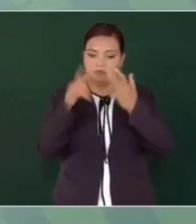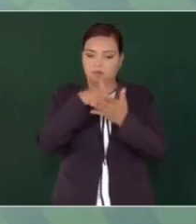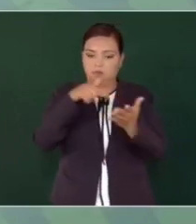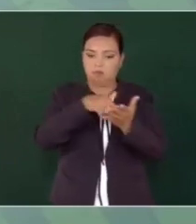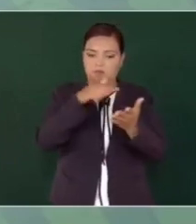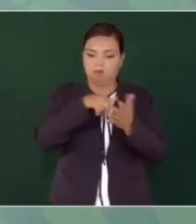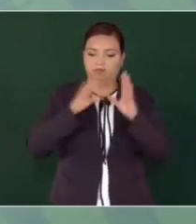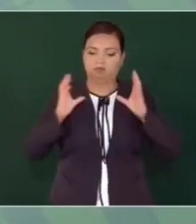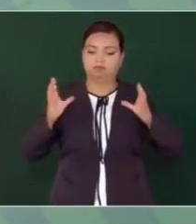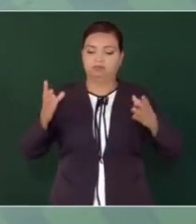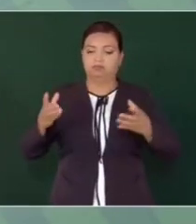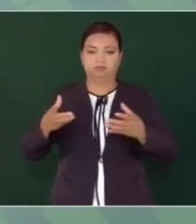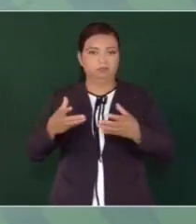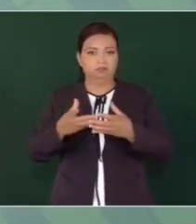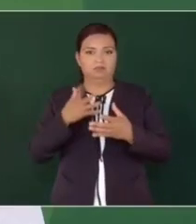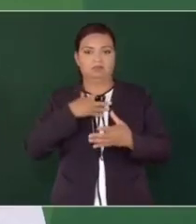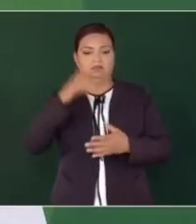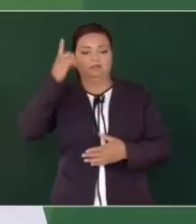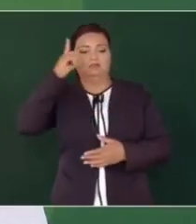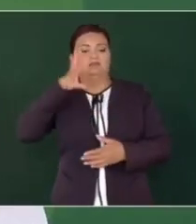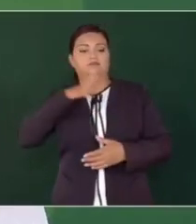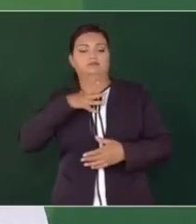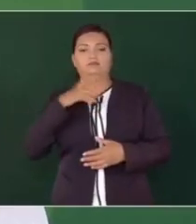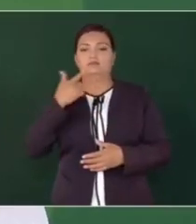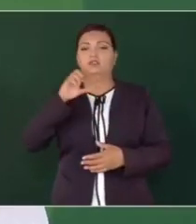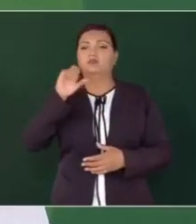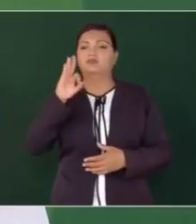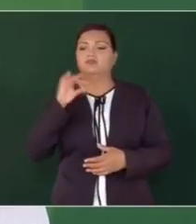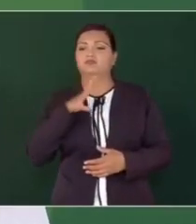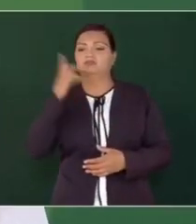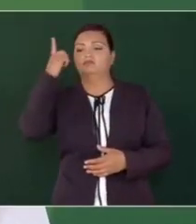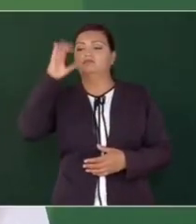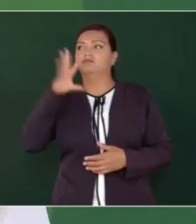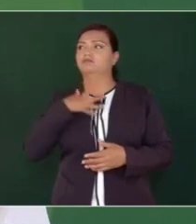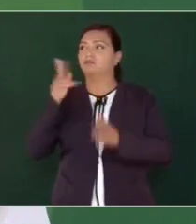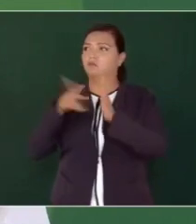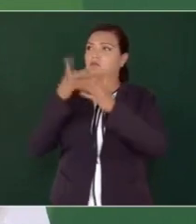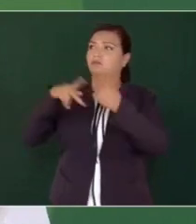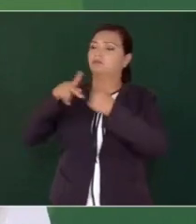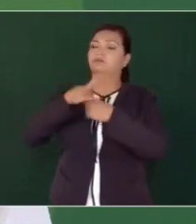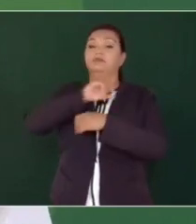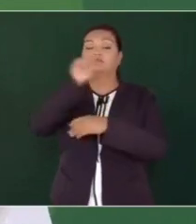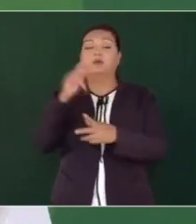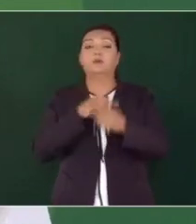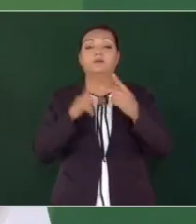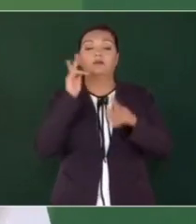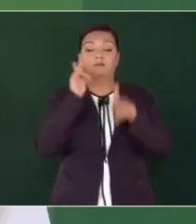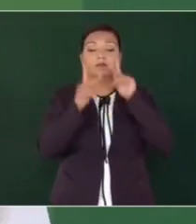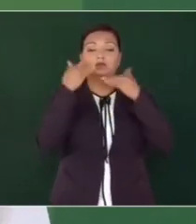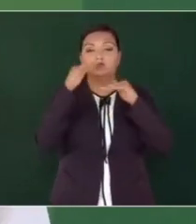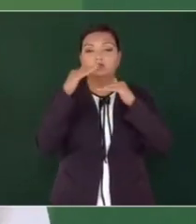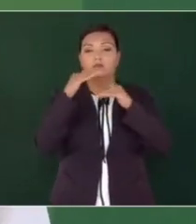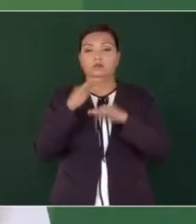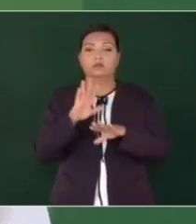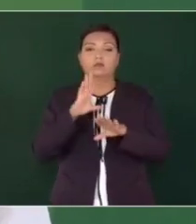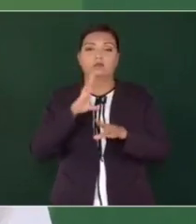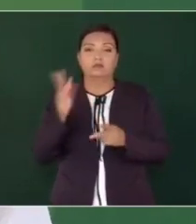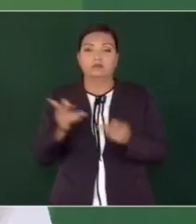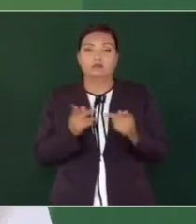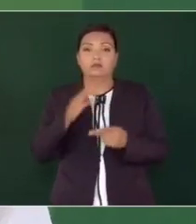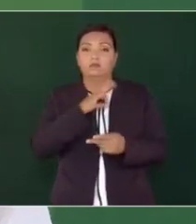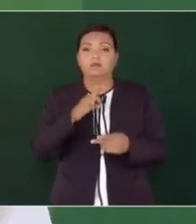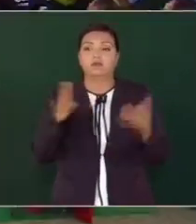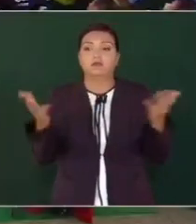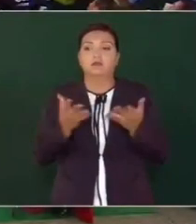región del Golfo. Incluso se llegó a hablar de una intervención para crear